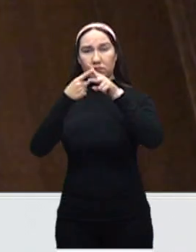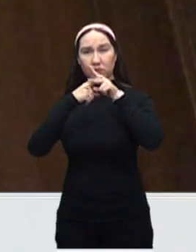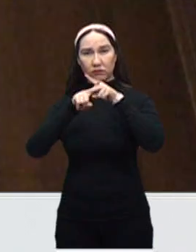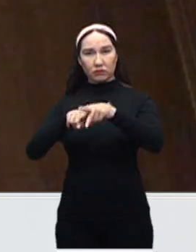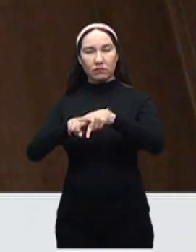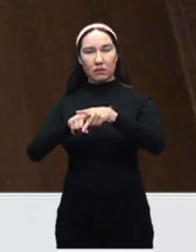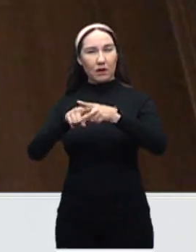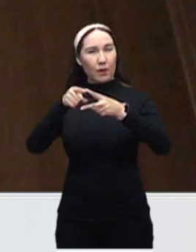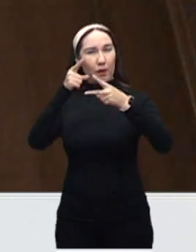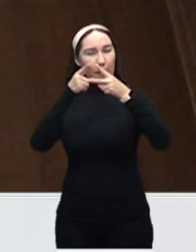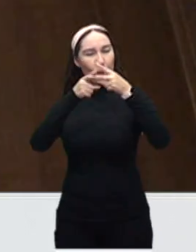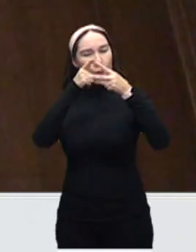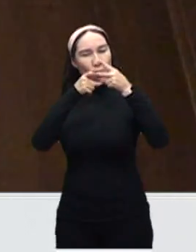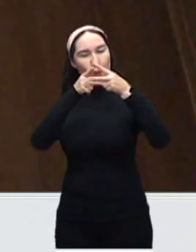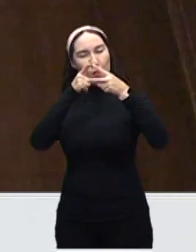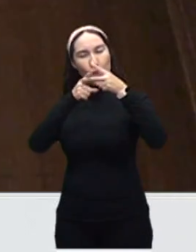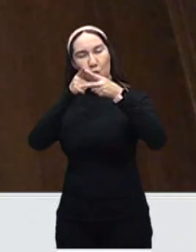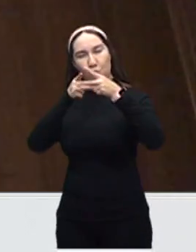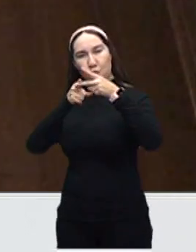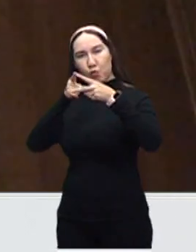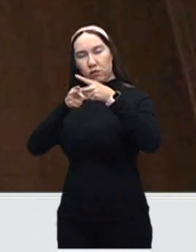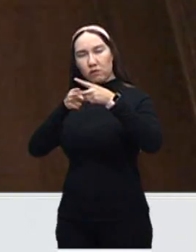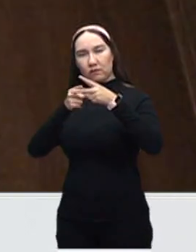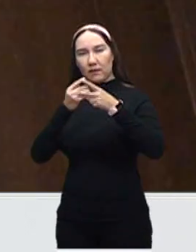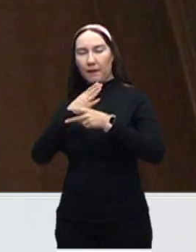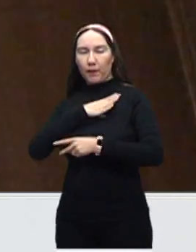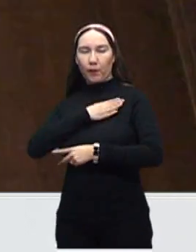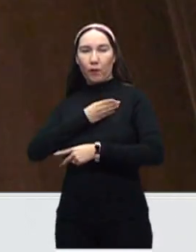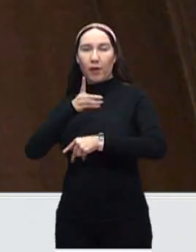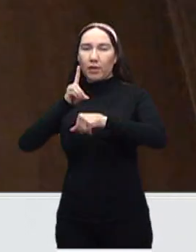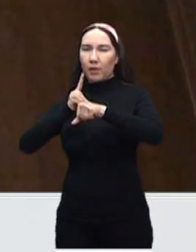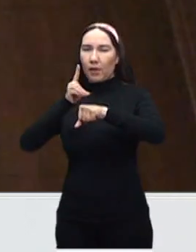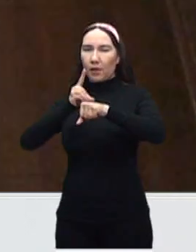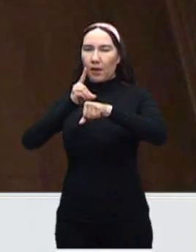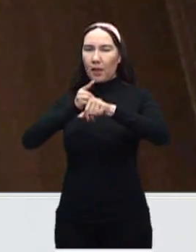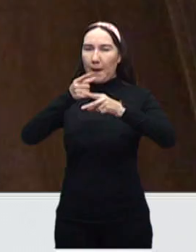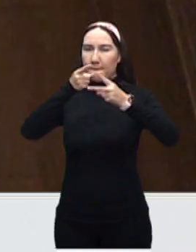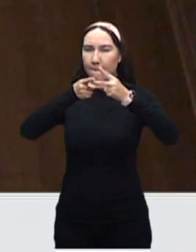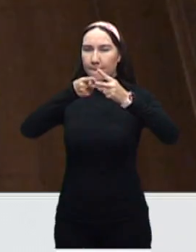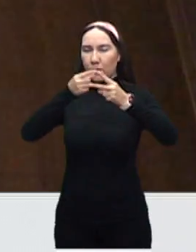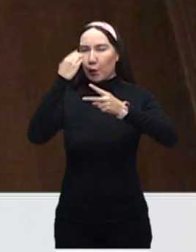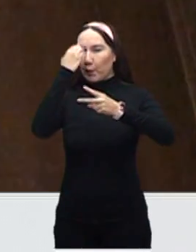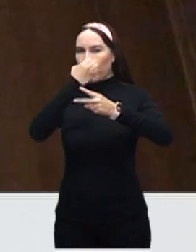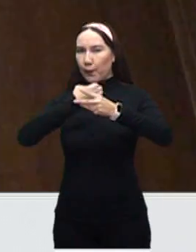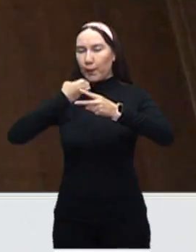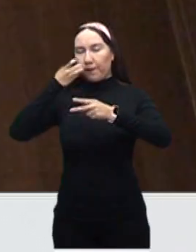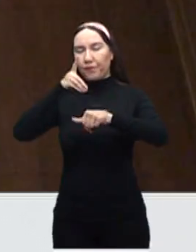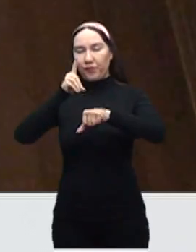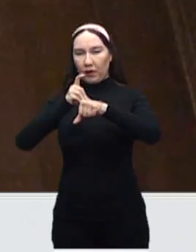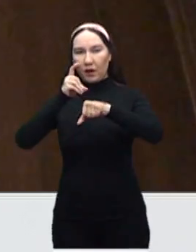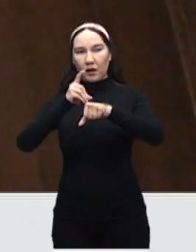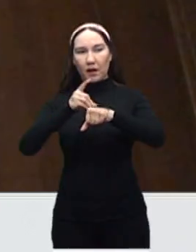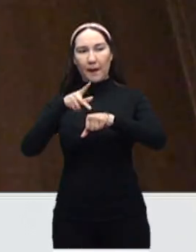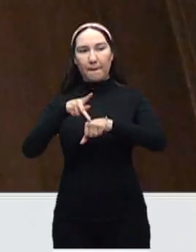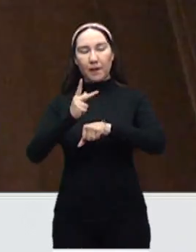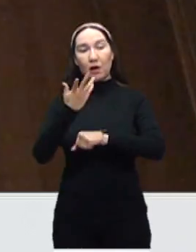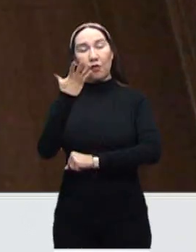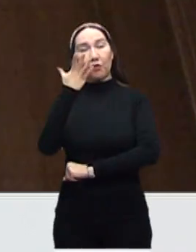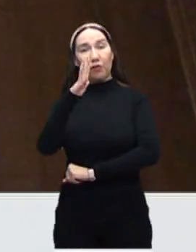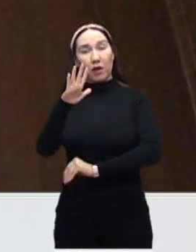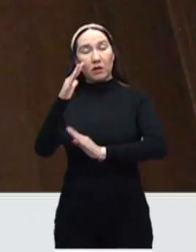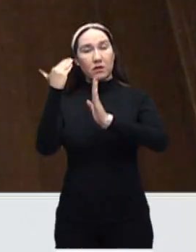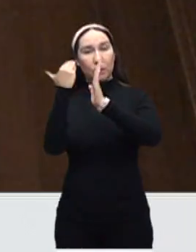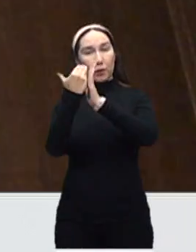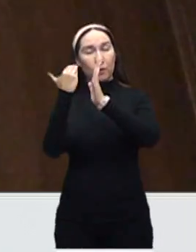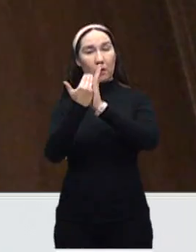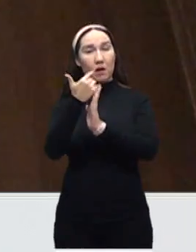medición, bueno, todos los días se hace medición, todos los días estamos reportando los indicadores, de los 10 indicadores,